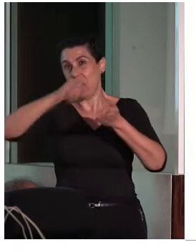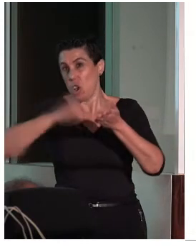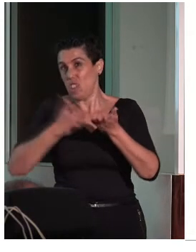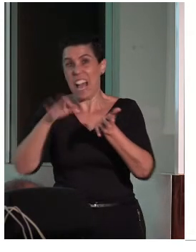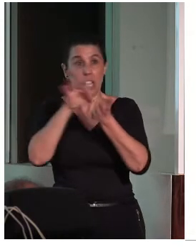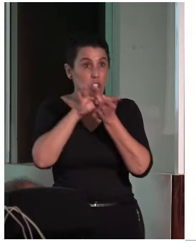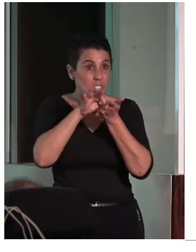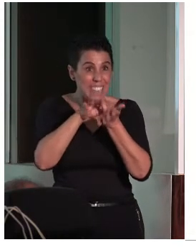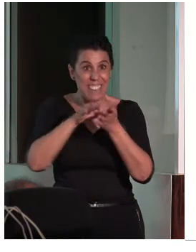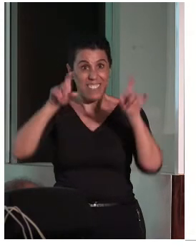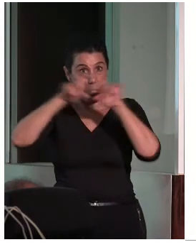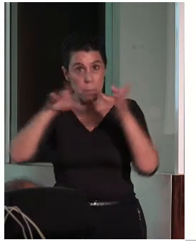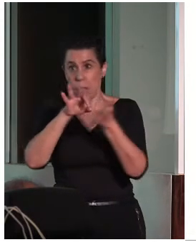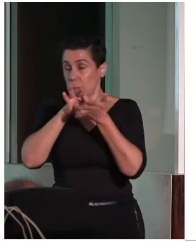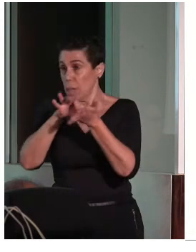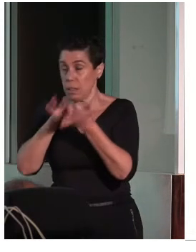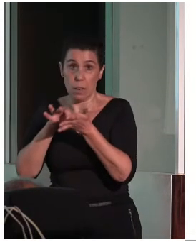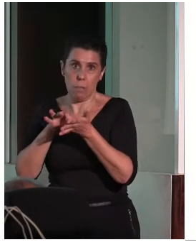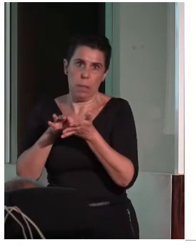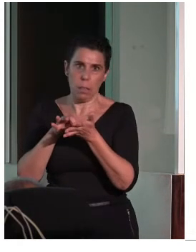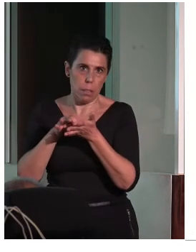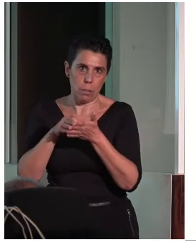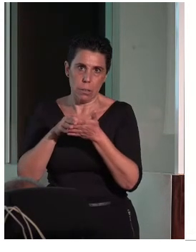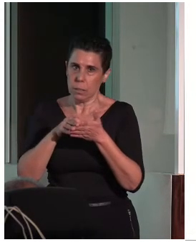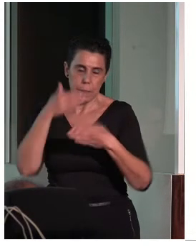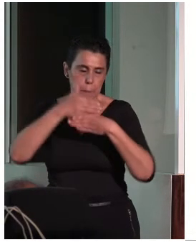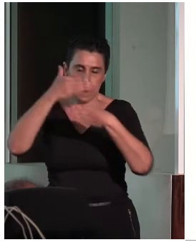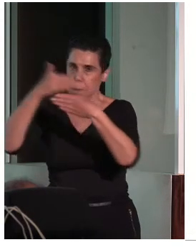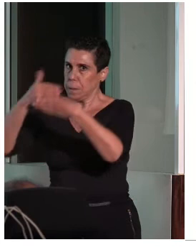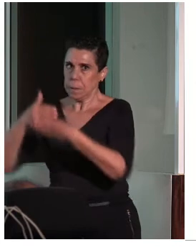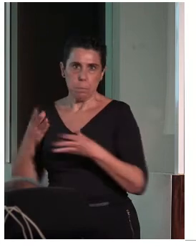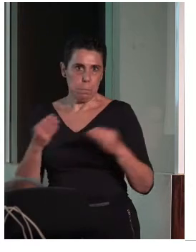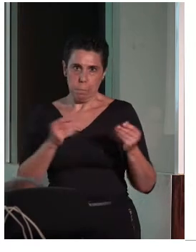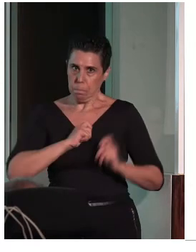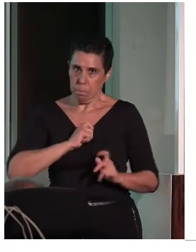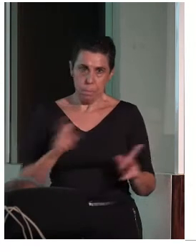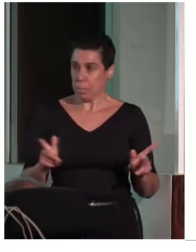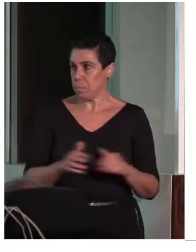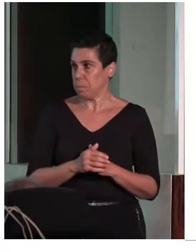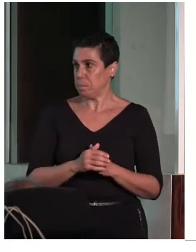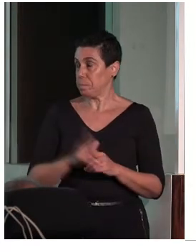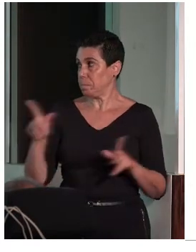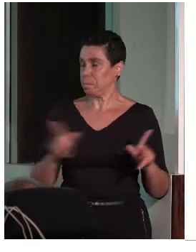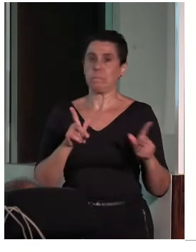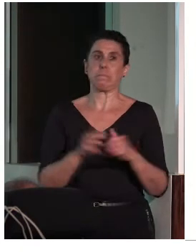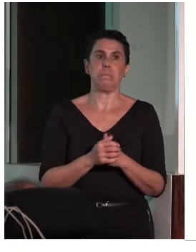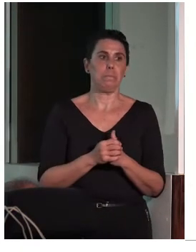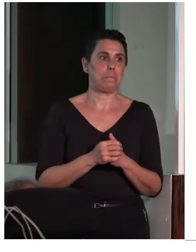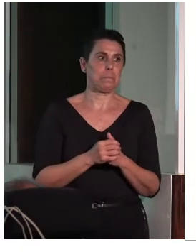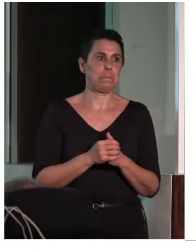las capacidades, la cantidad de barreras que generan. Bueno, si pasamos, ahí está.